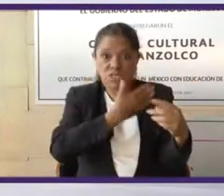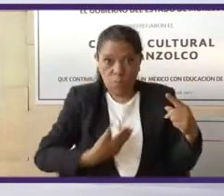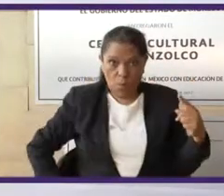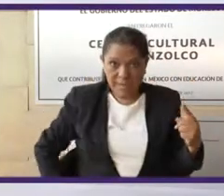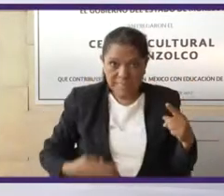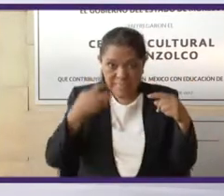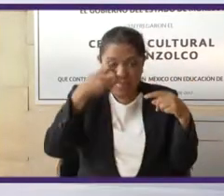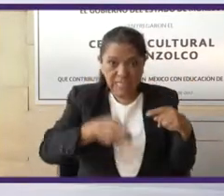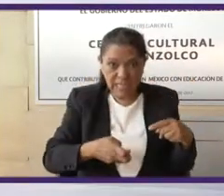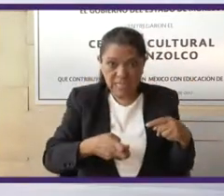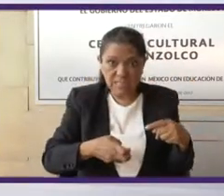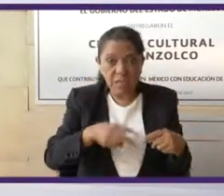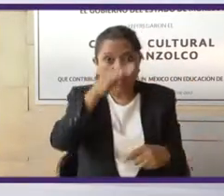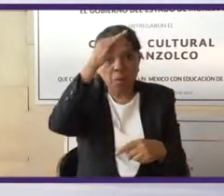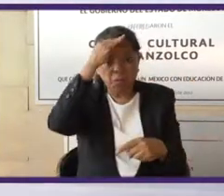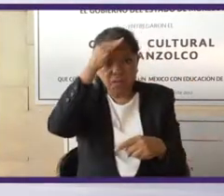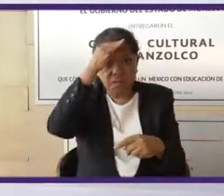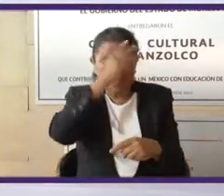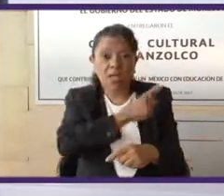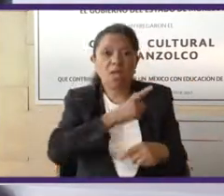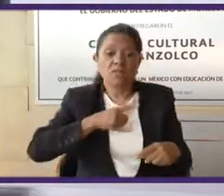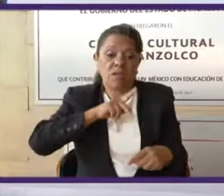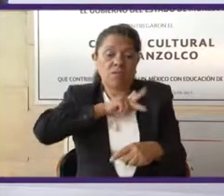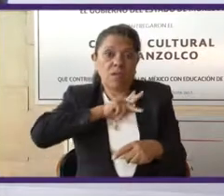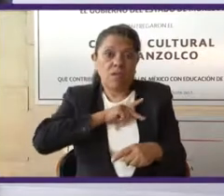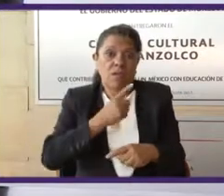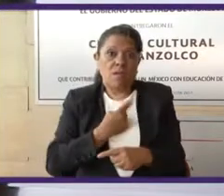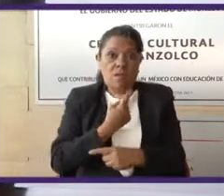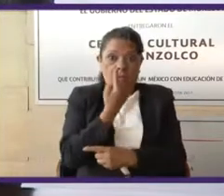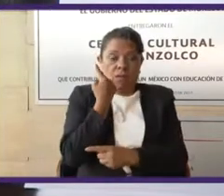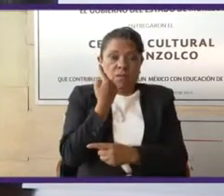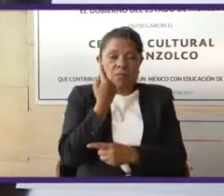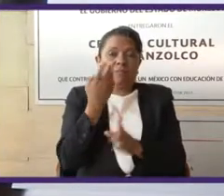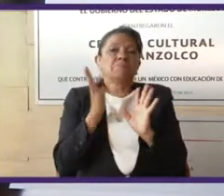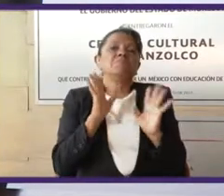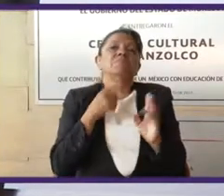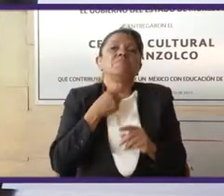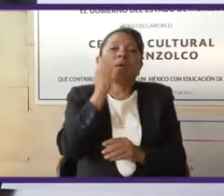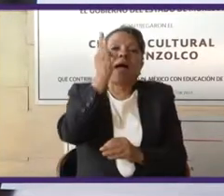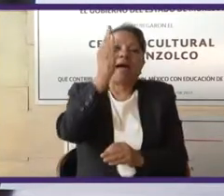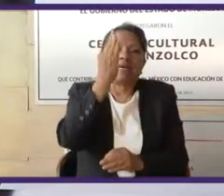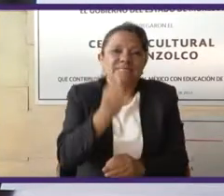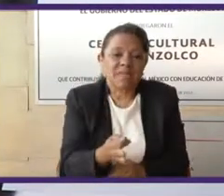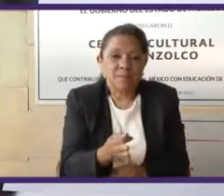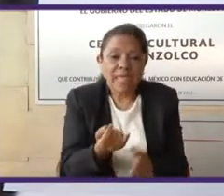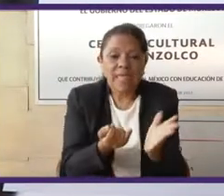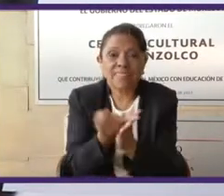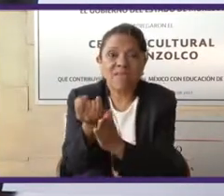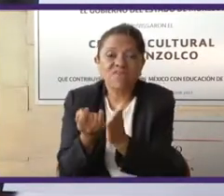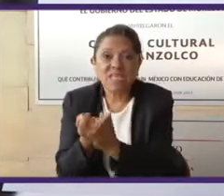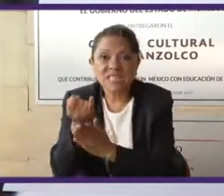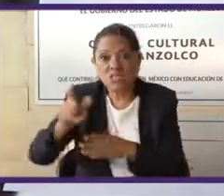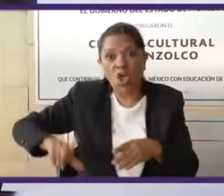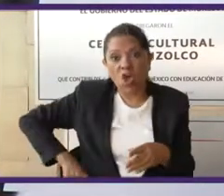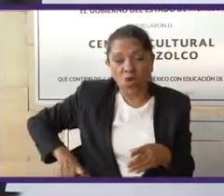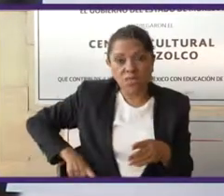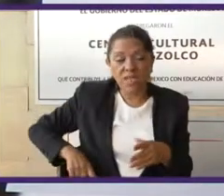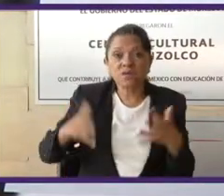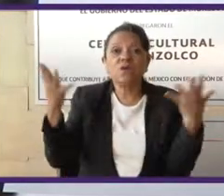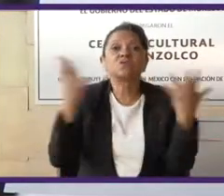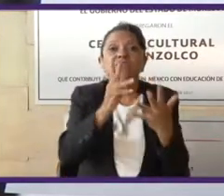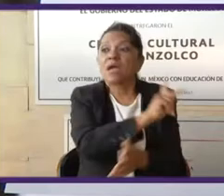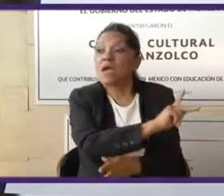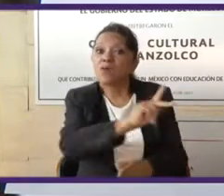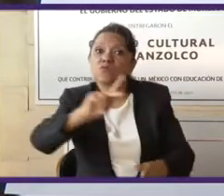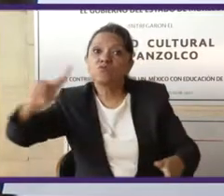presidenta? gobiernos se hagan en la